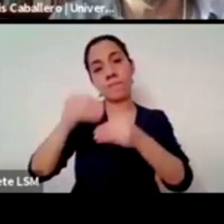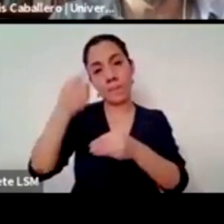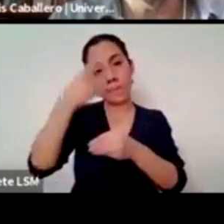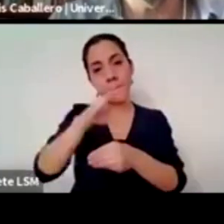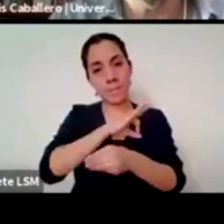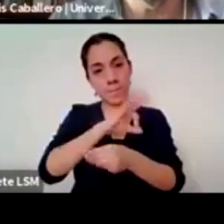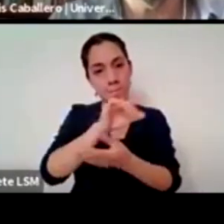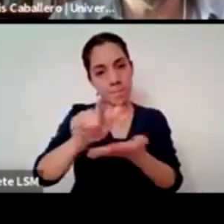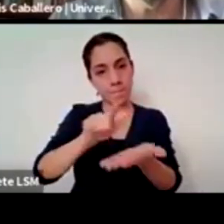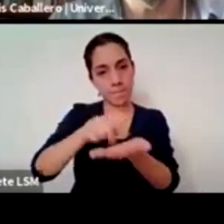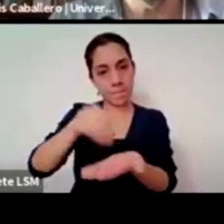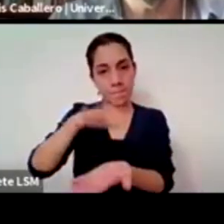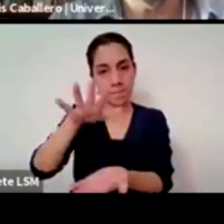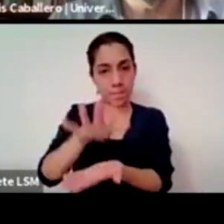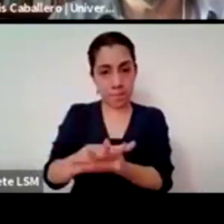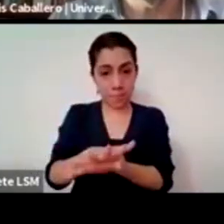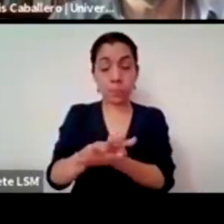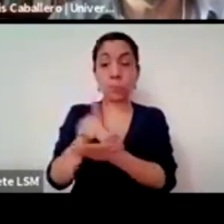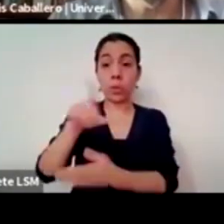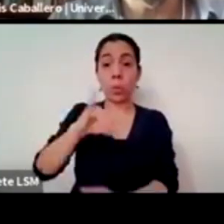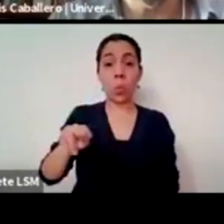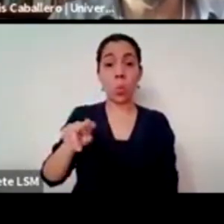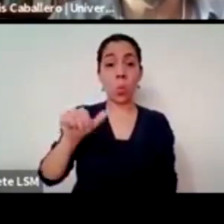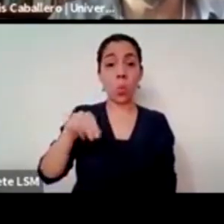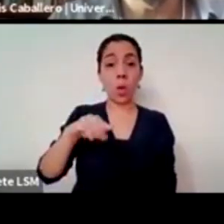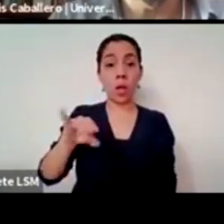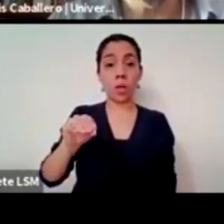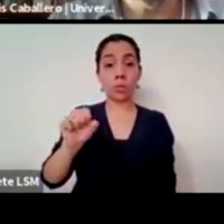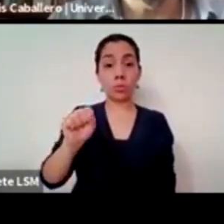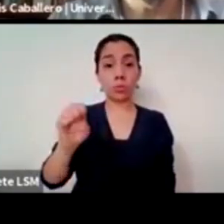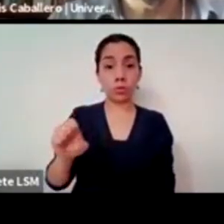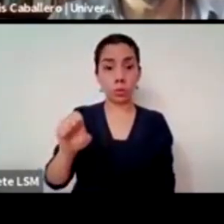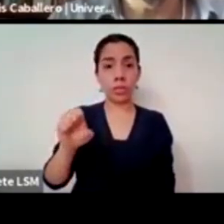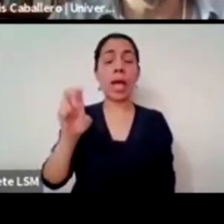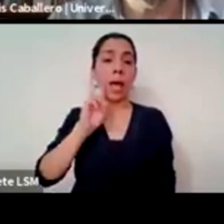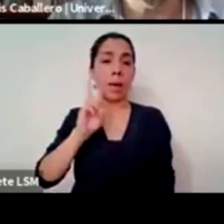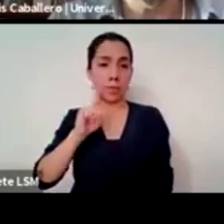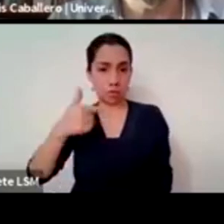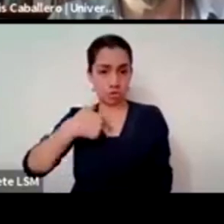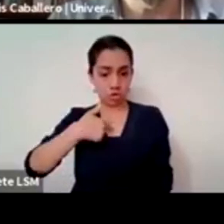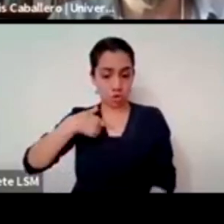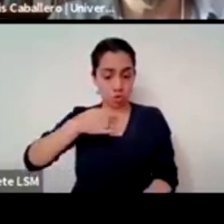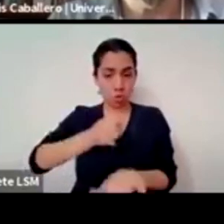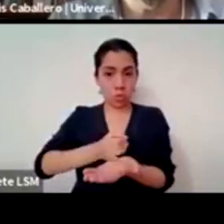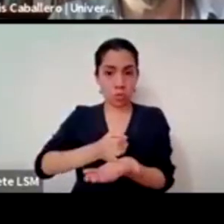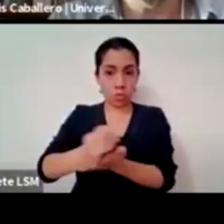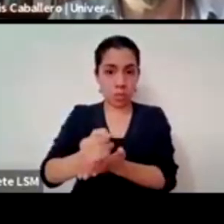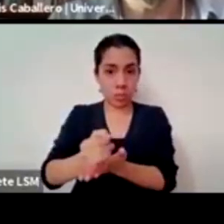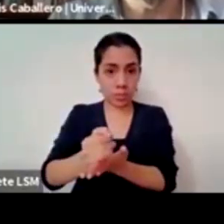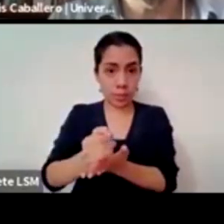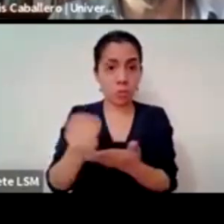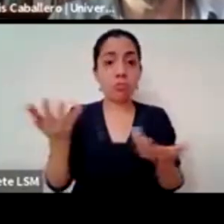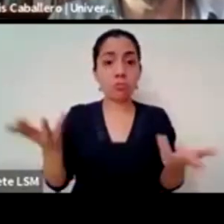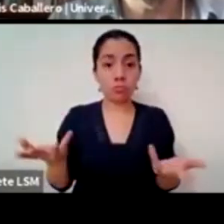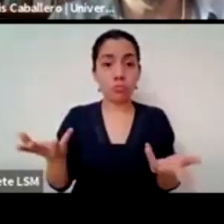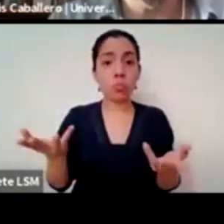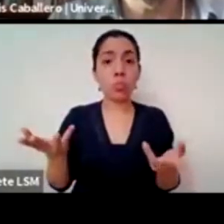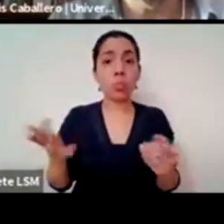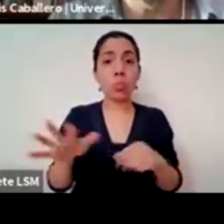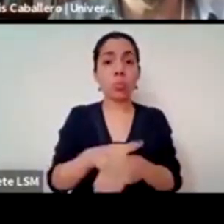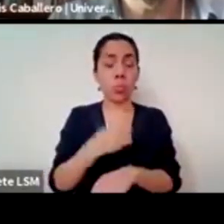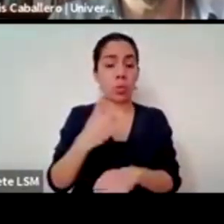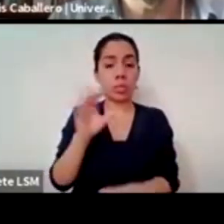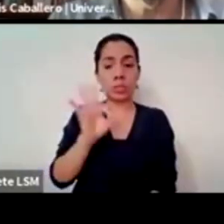Juan José como una mis hijos son míos y yo decido es el mismo argumento que cuando tú ves un